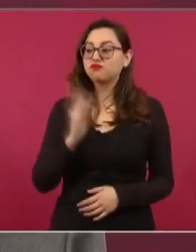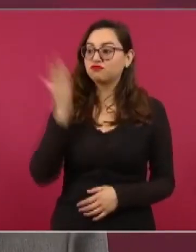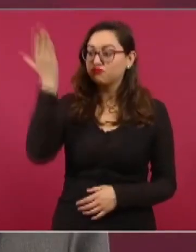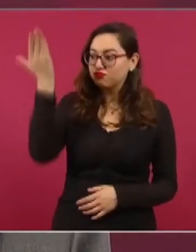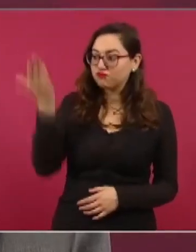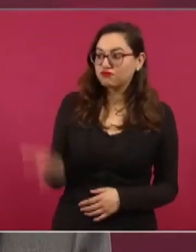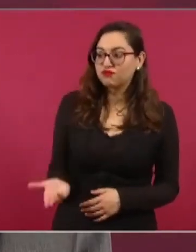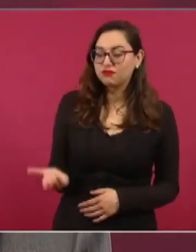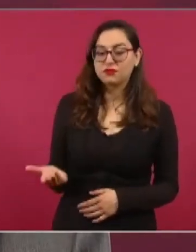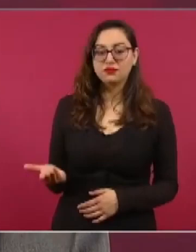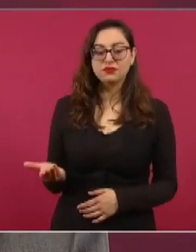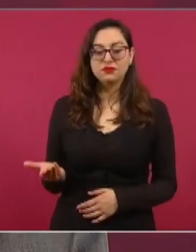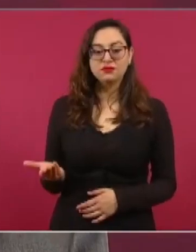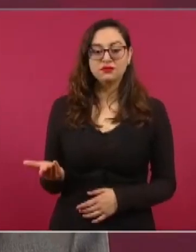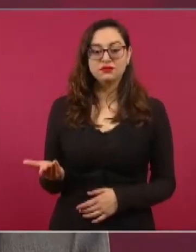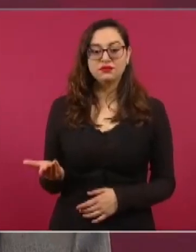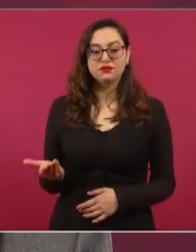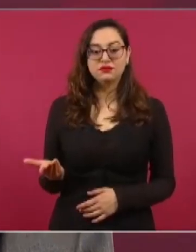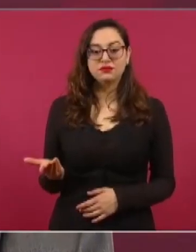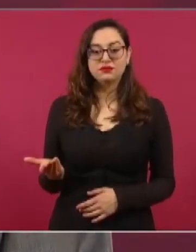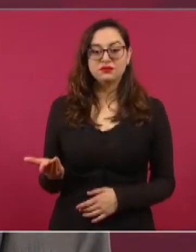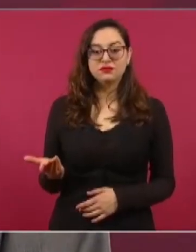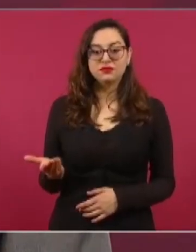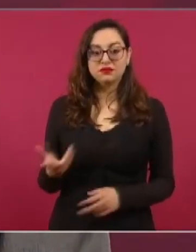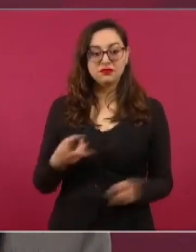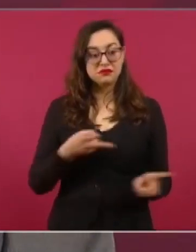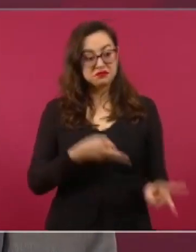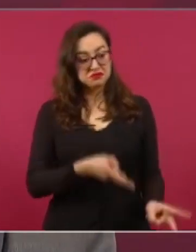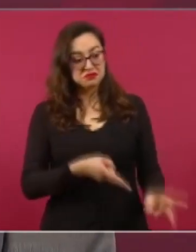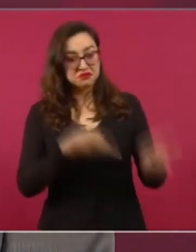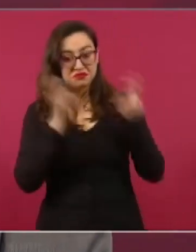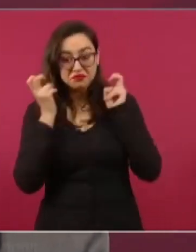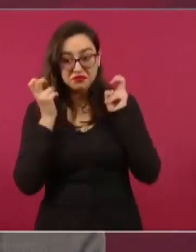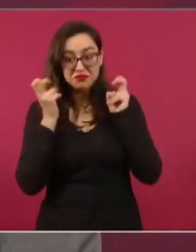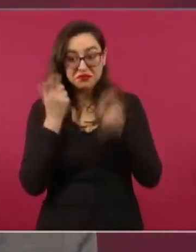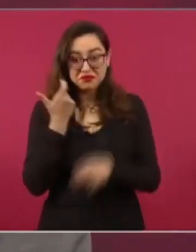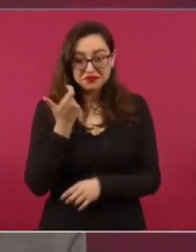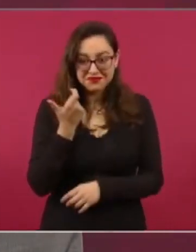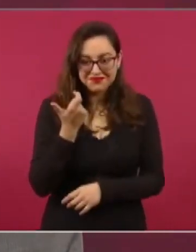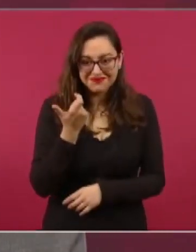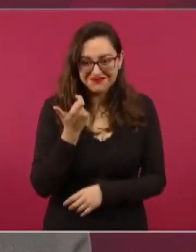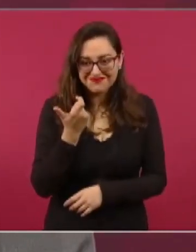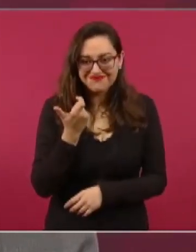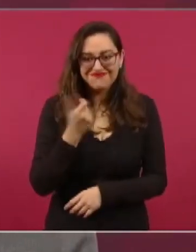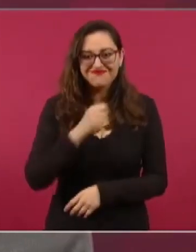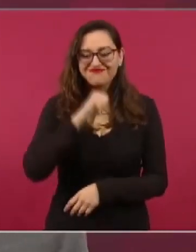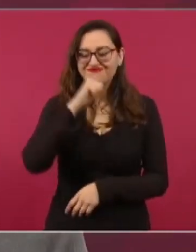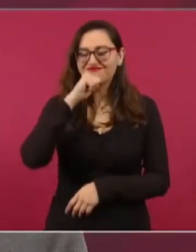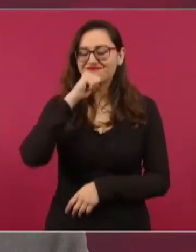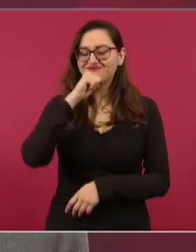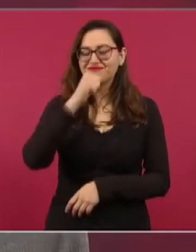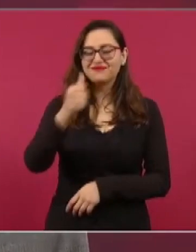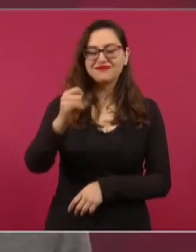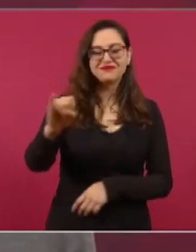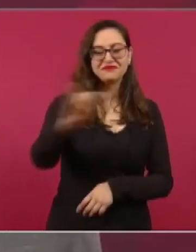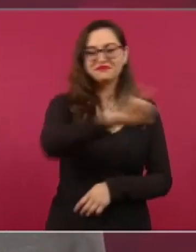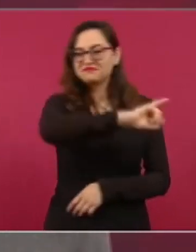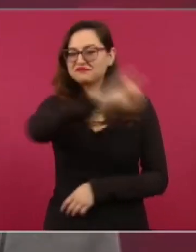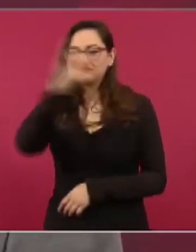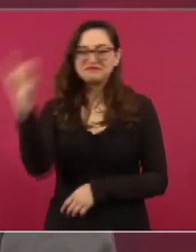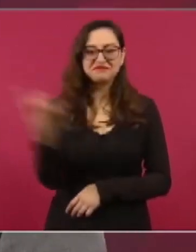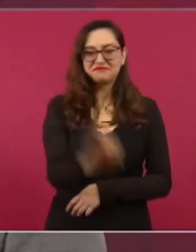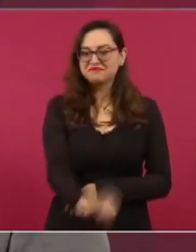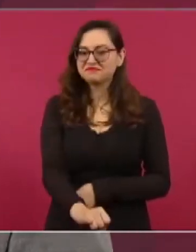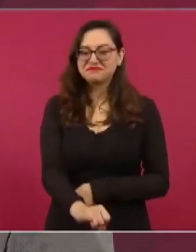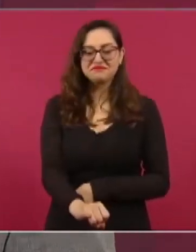de robarse un centavo, nada